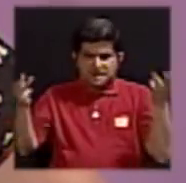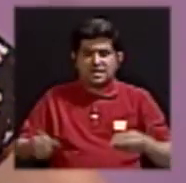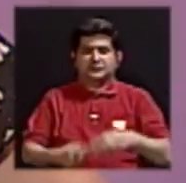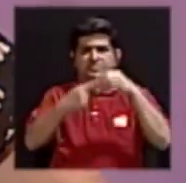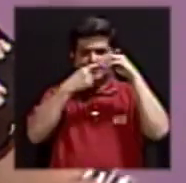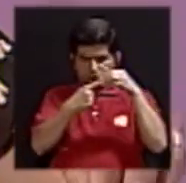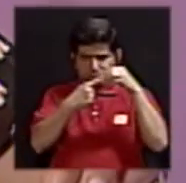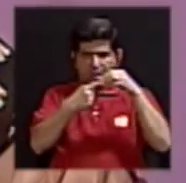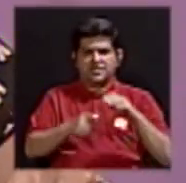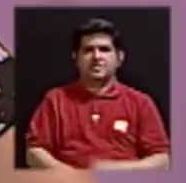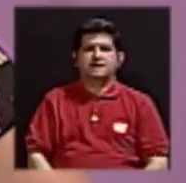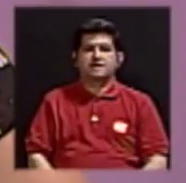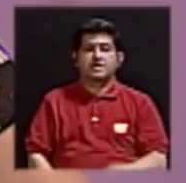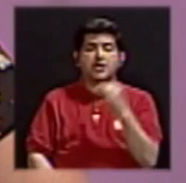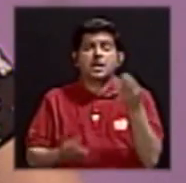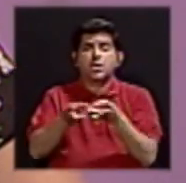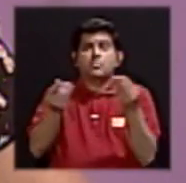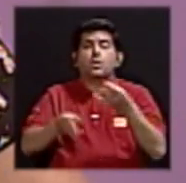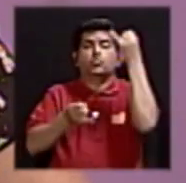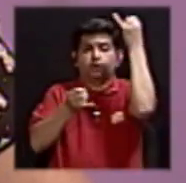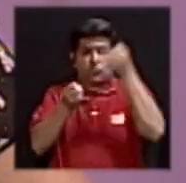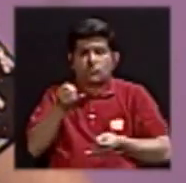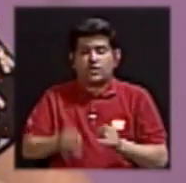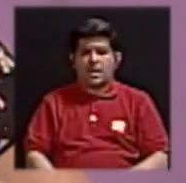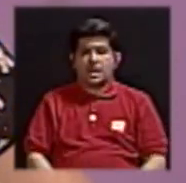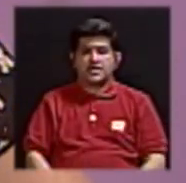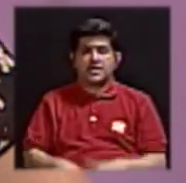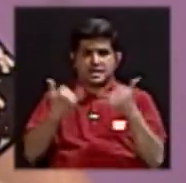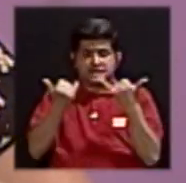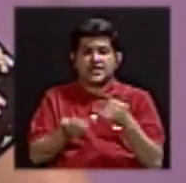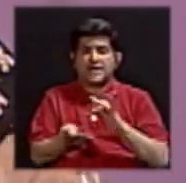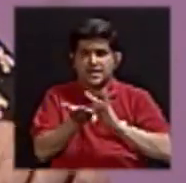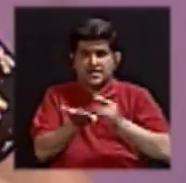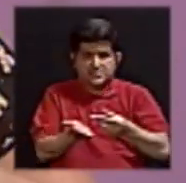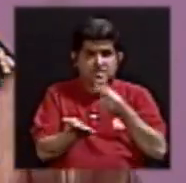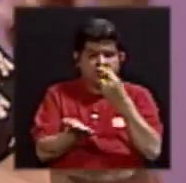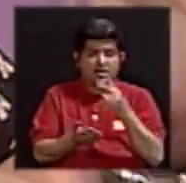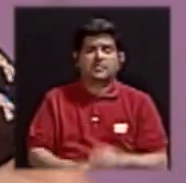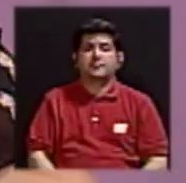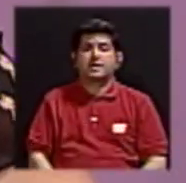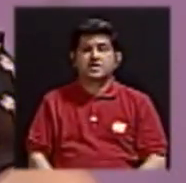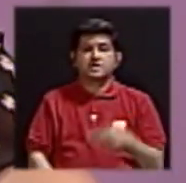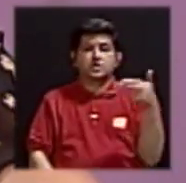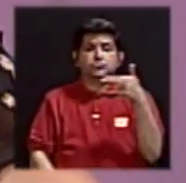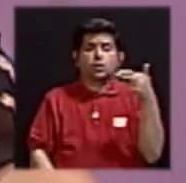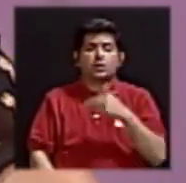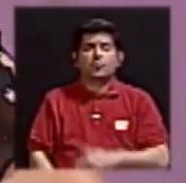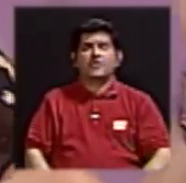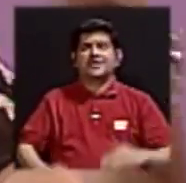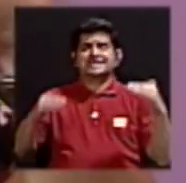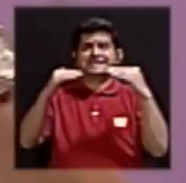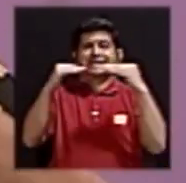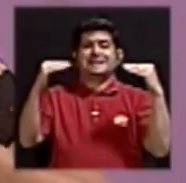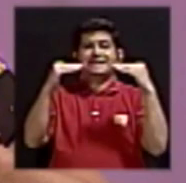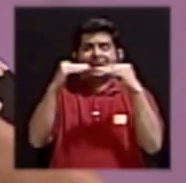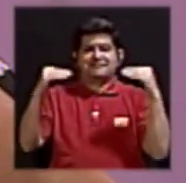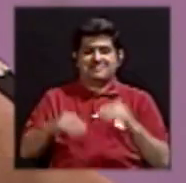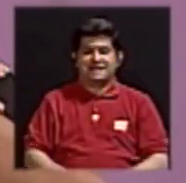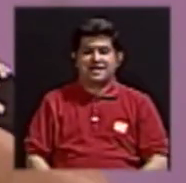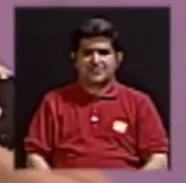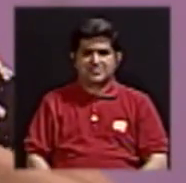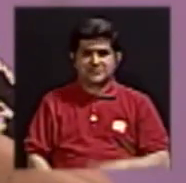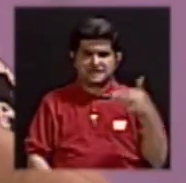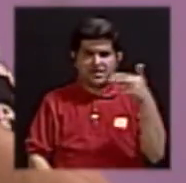primas, y los productos finales, los medicamentos que utilizamos son hormonas idénticas a las hormonas